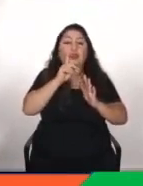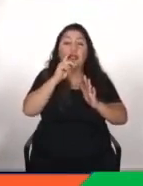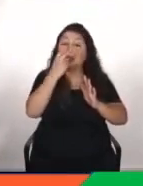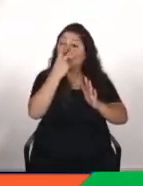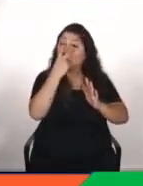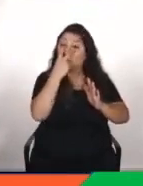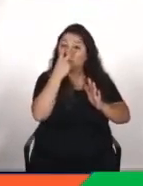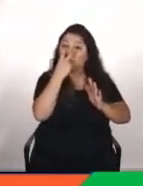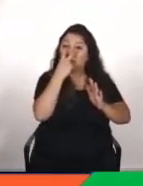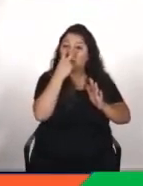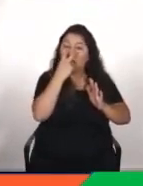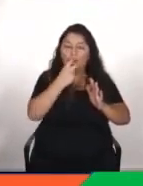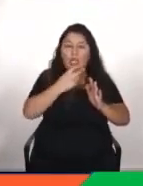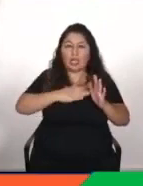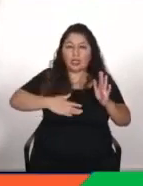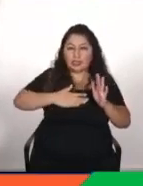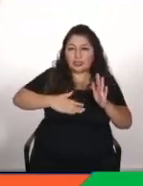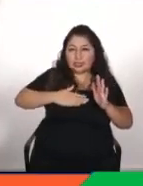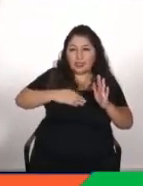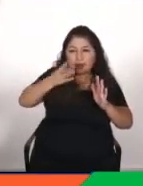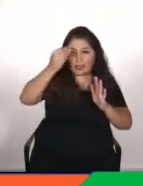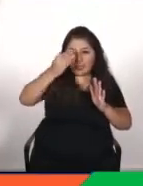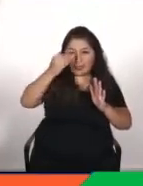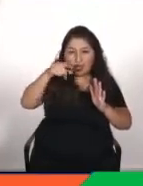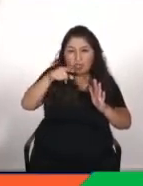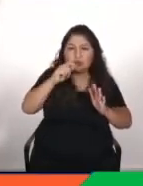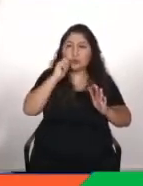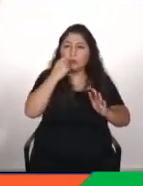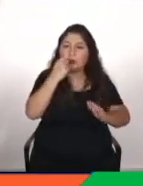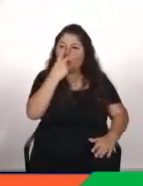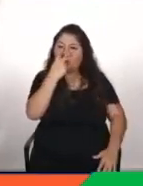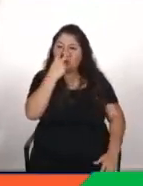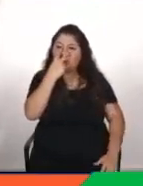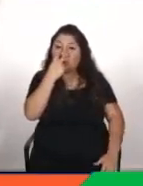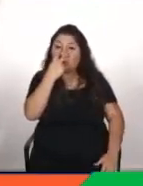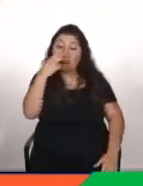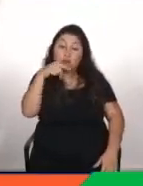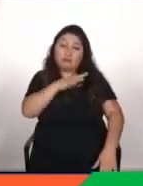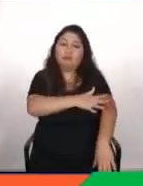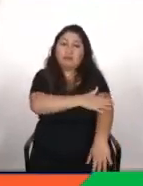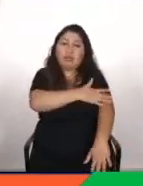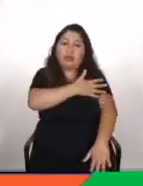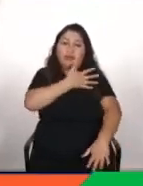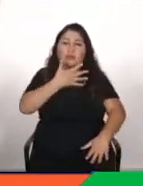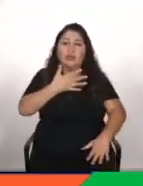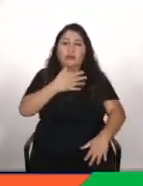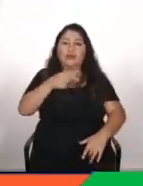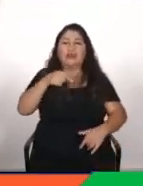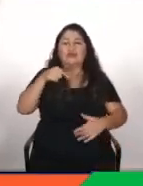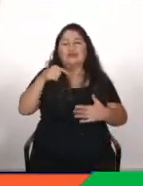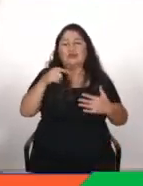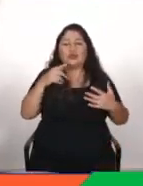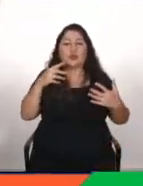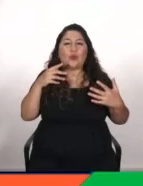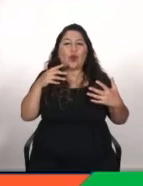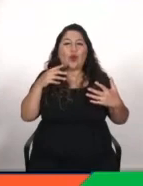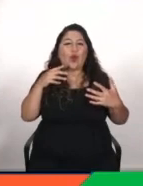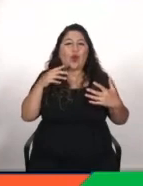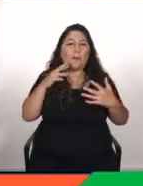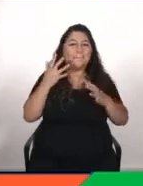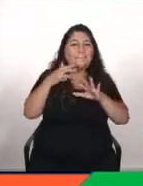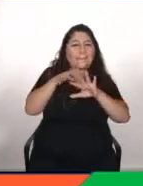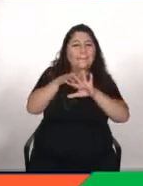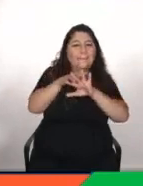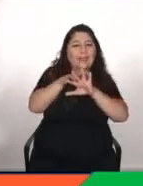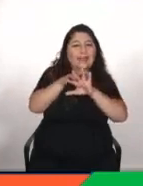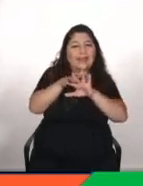quiero aprender sobre esto es eso creatividad bueno creo que son términos que los tenemos muy mezclados con nuestra percepción de esos